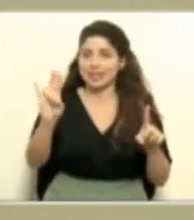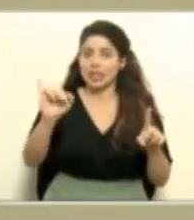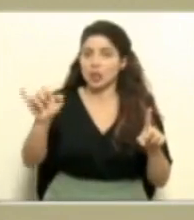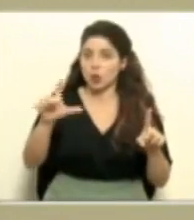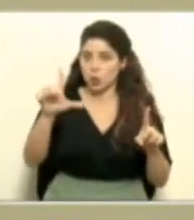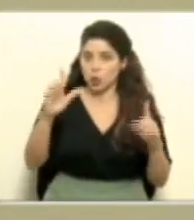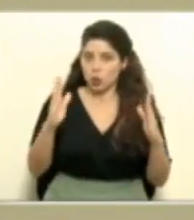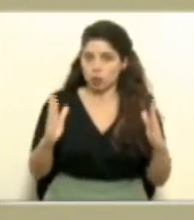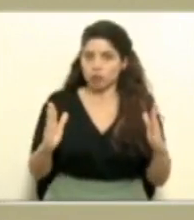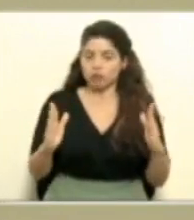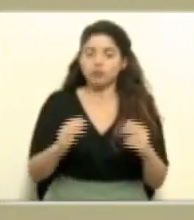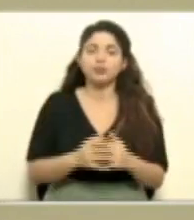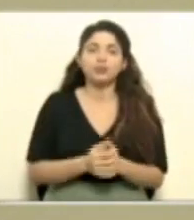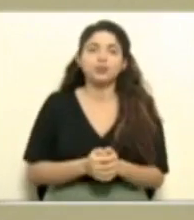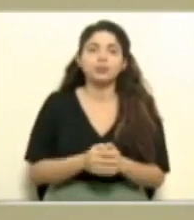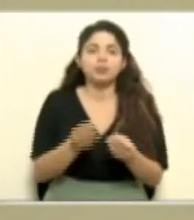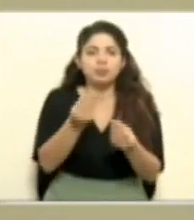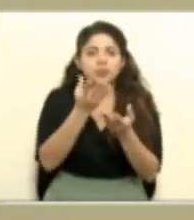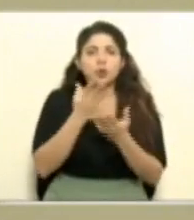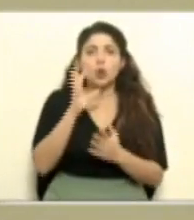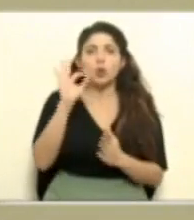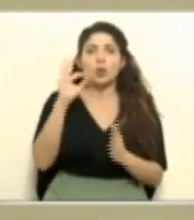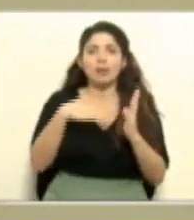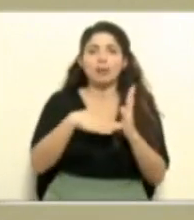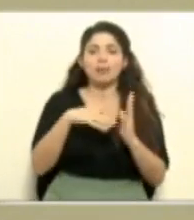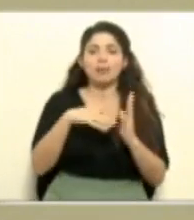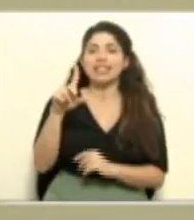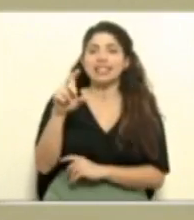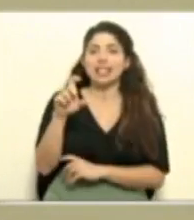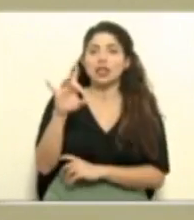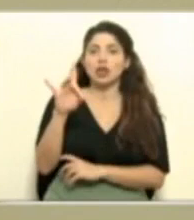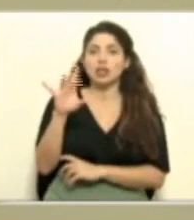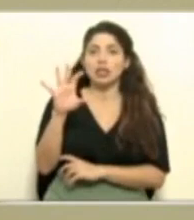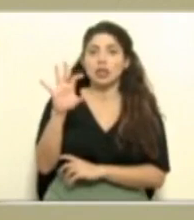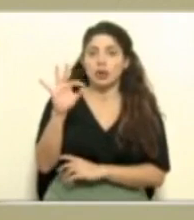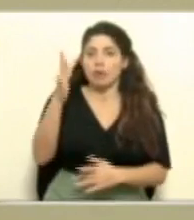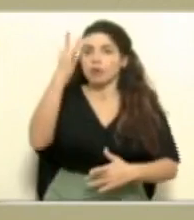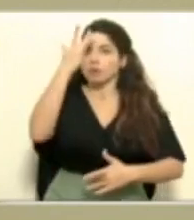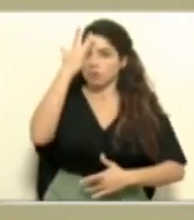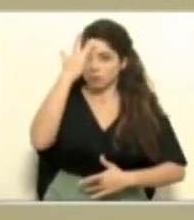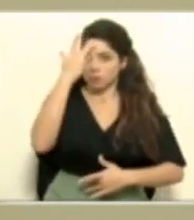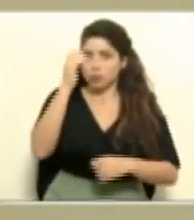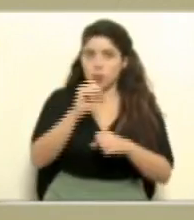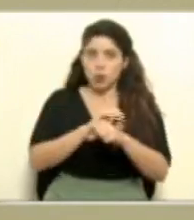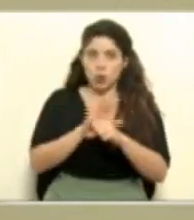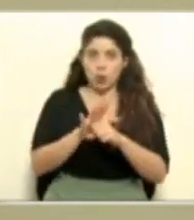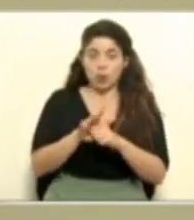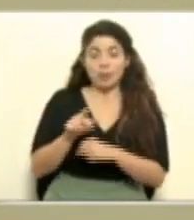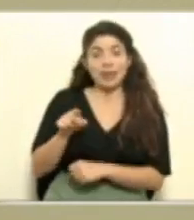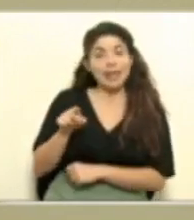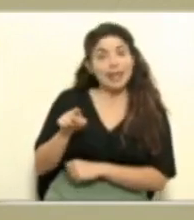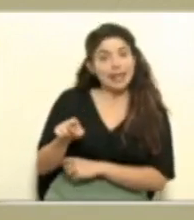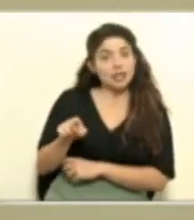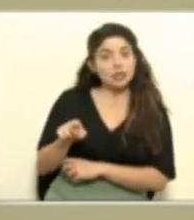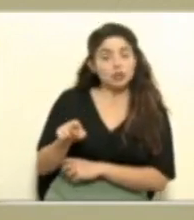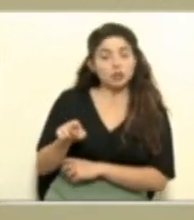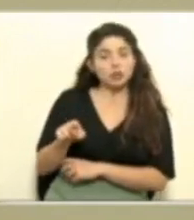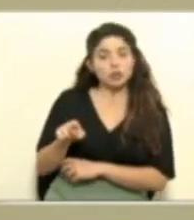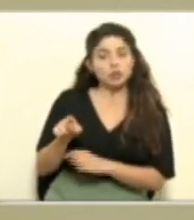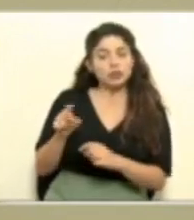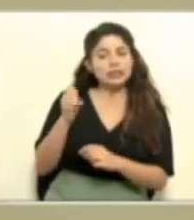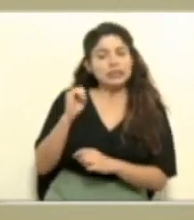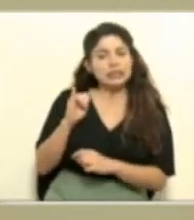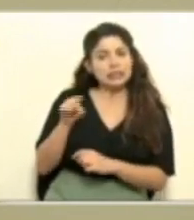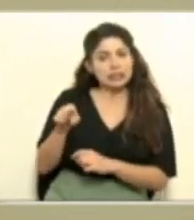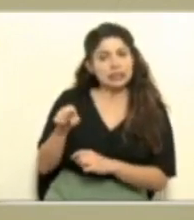julio, registró 9.189 casos de COVID. Eso, en